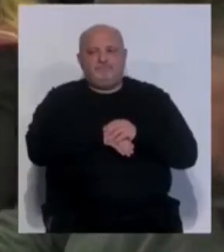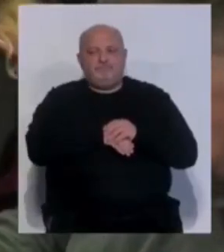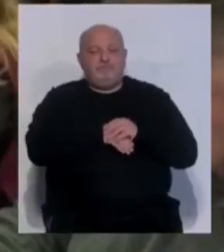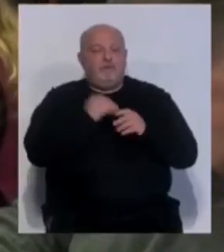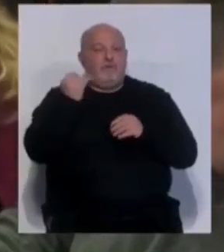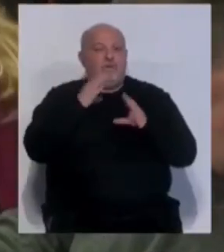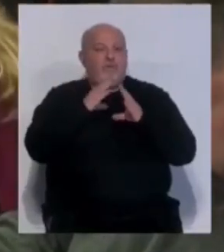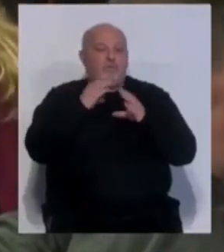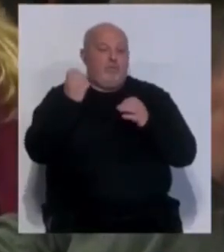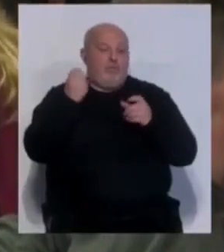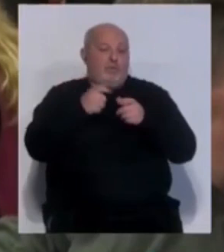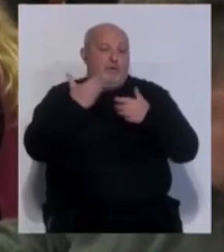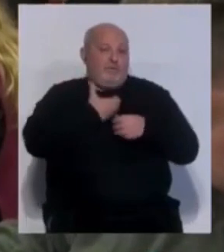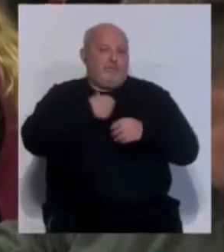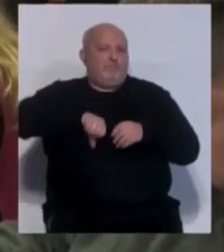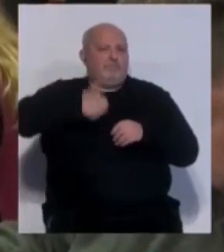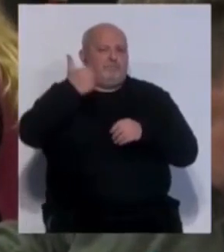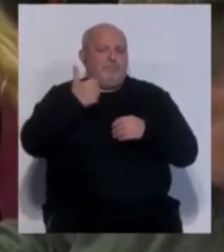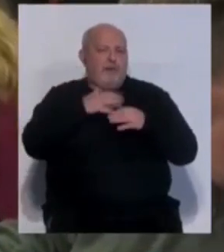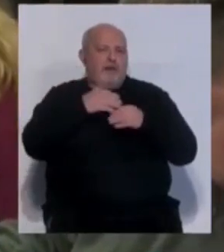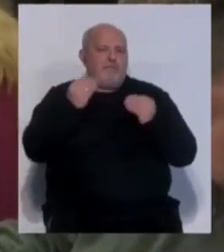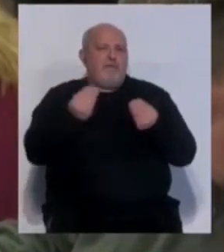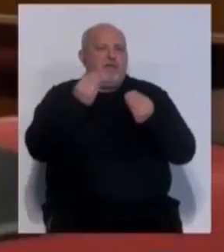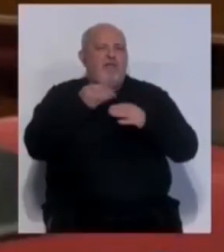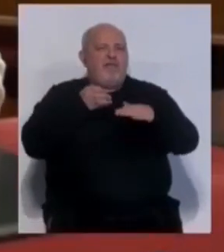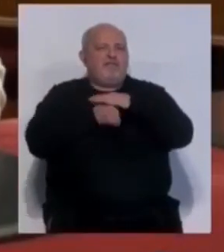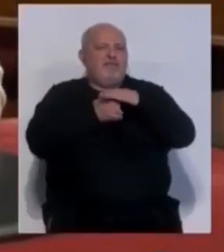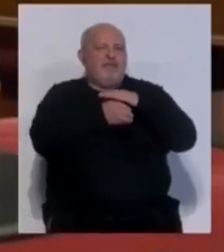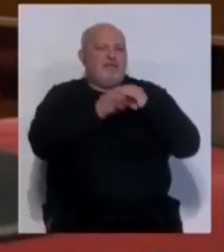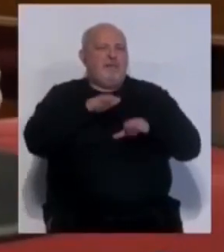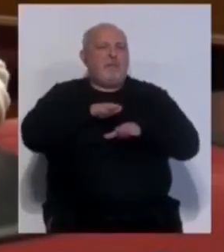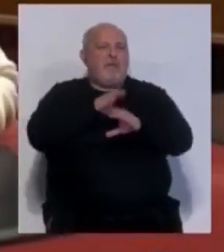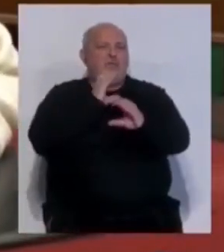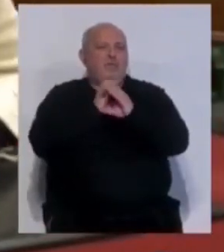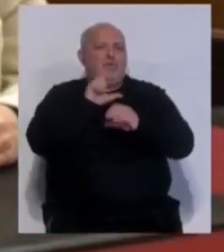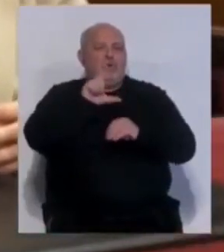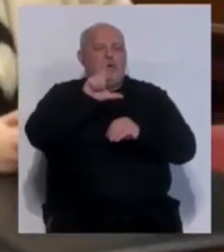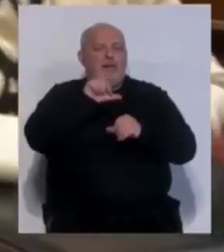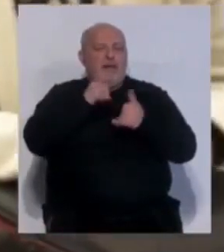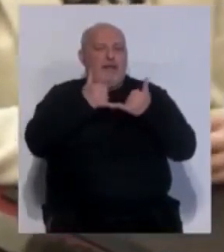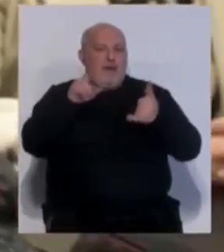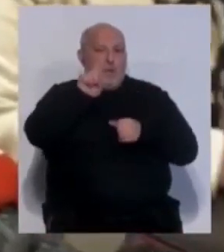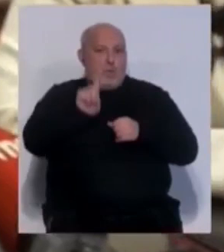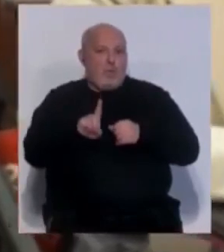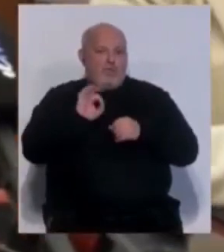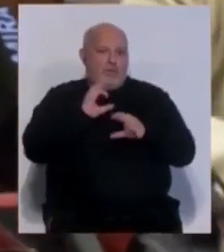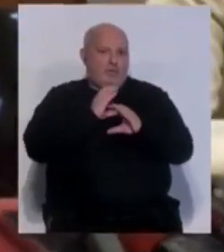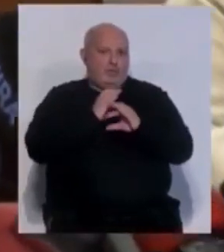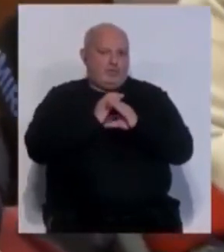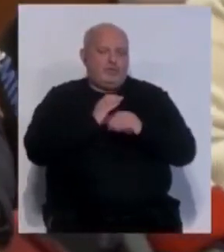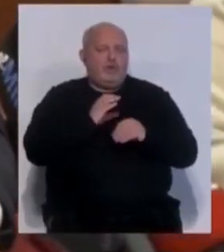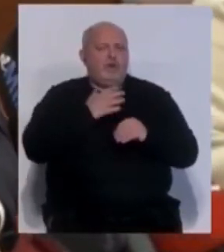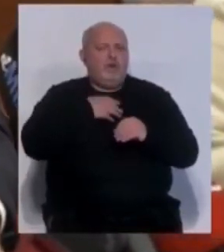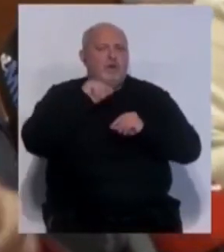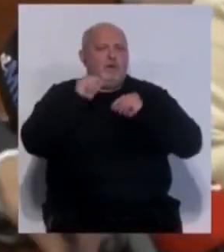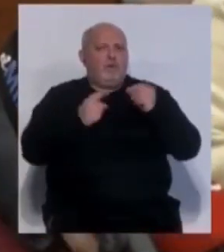La Junta de Gobierno local ha aprobado el proyecto para mejorar la accesibilidad de las paradas de la línea 1 del autobús urbano. Con